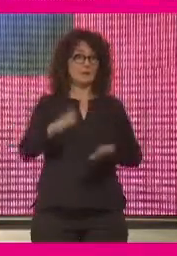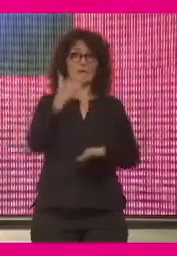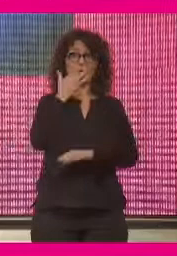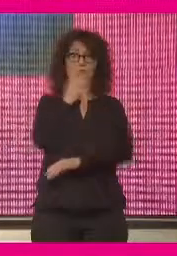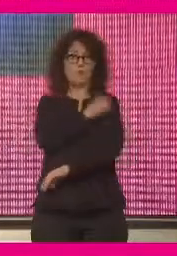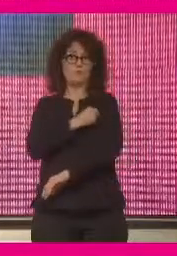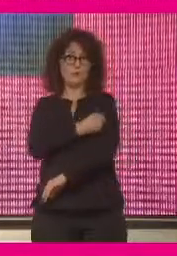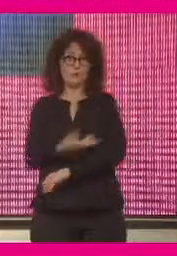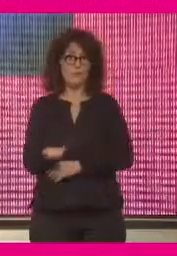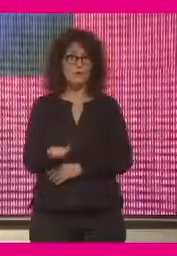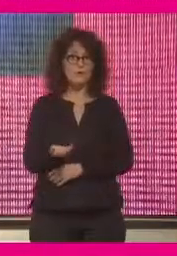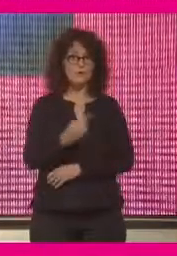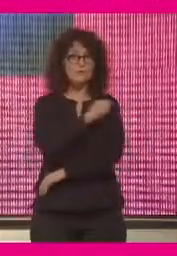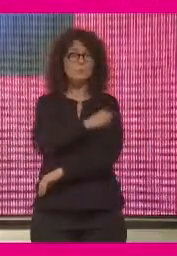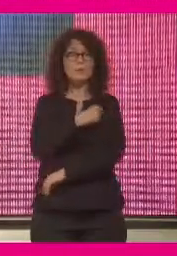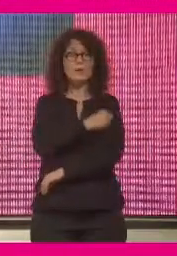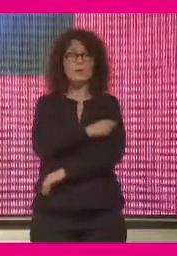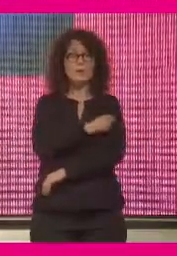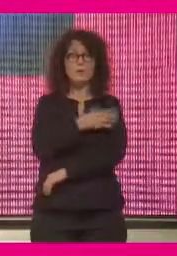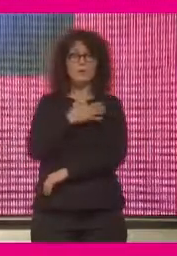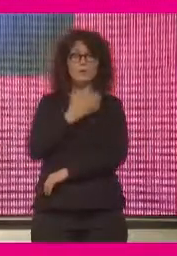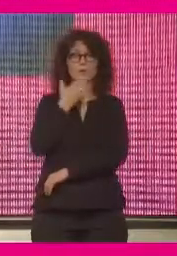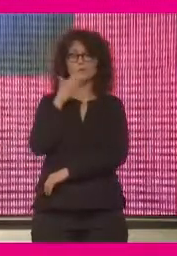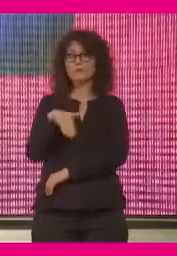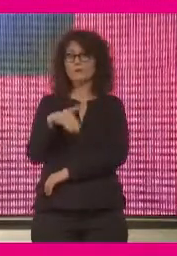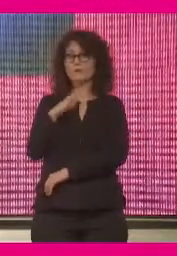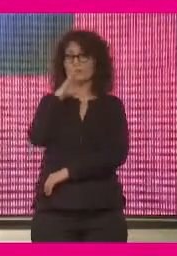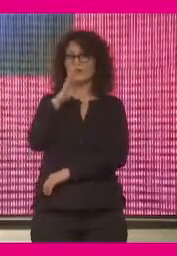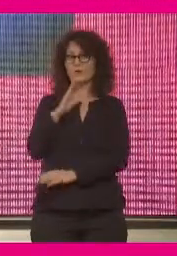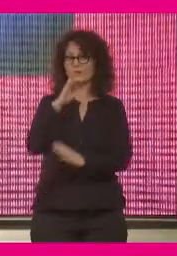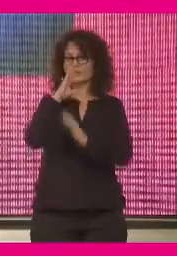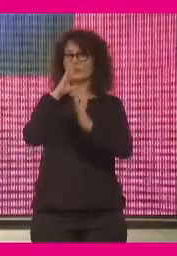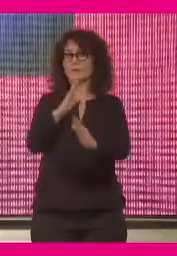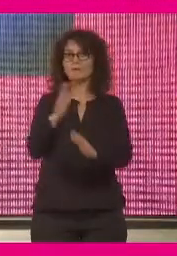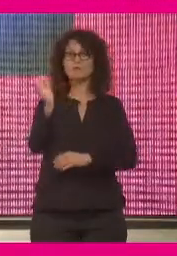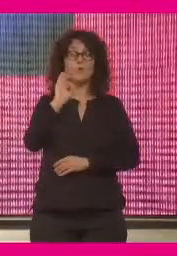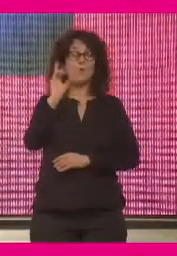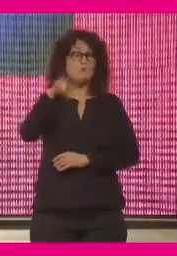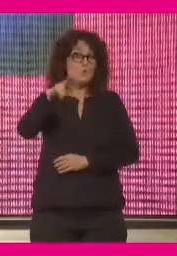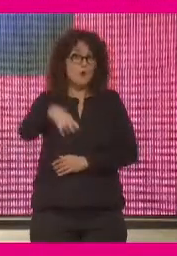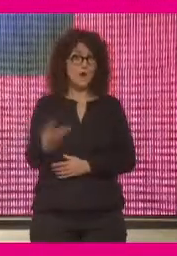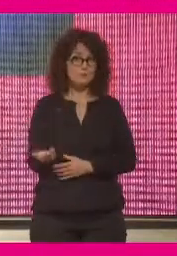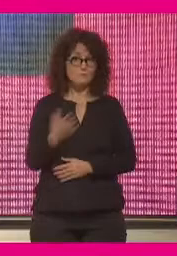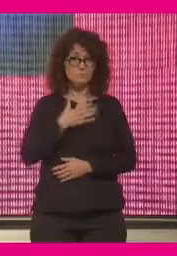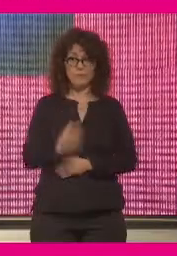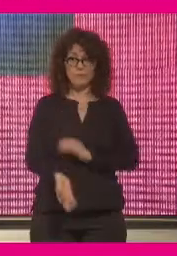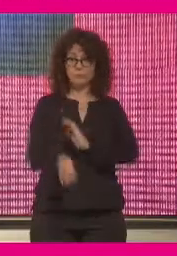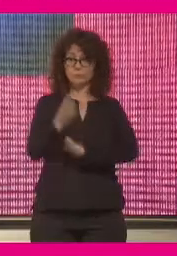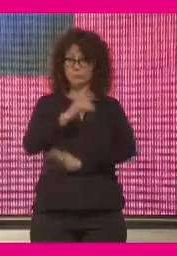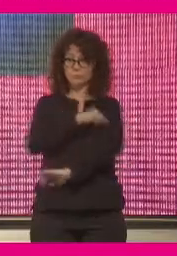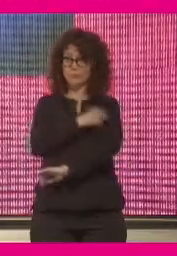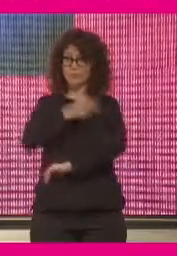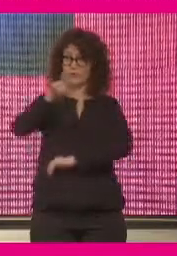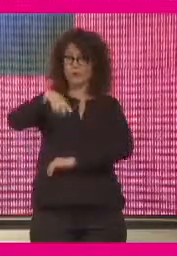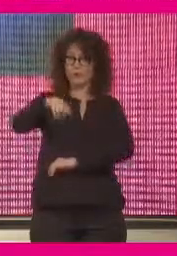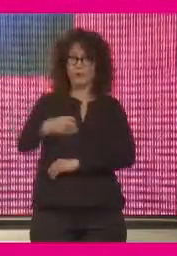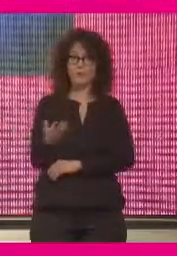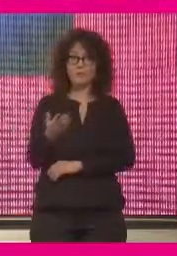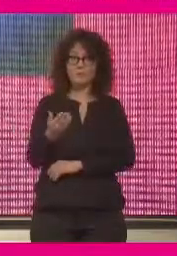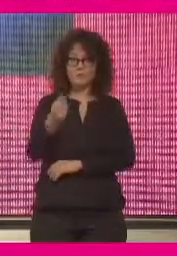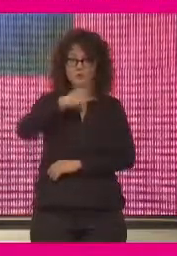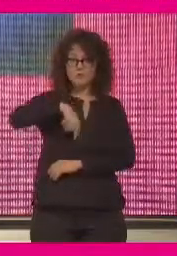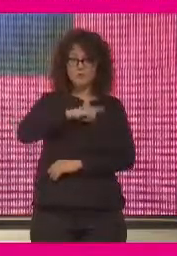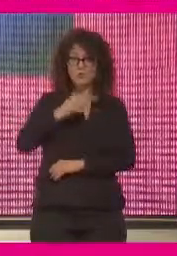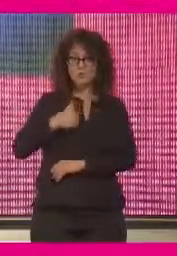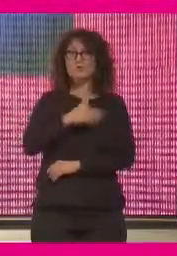Una vacuna se tarda en tener en promedio cinco o diez años o nunca. No tiene por qué obtenerse. Sin embargo, nosotros la